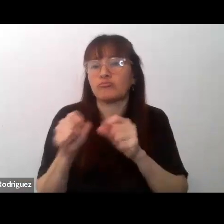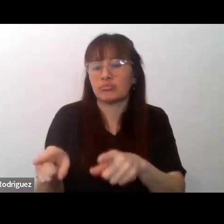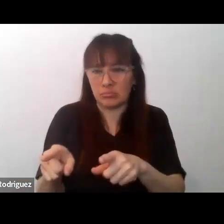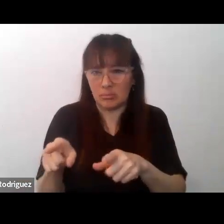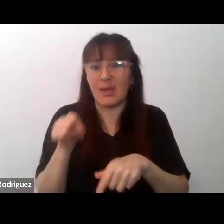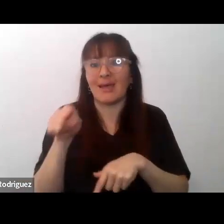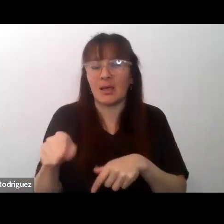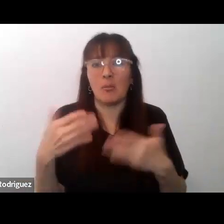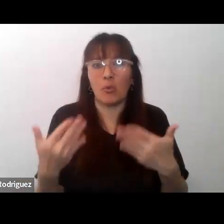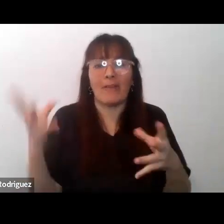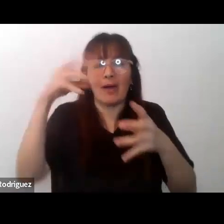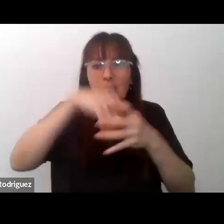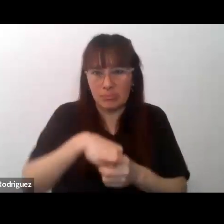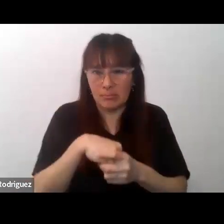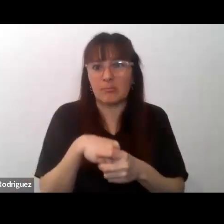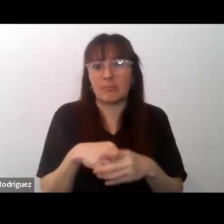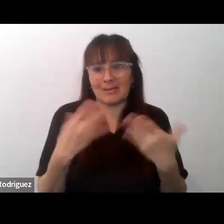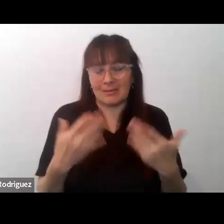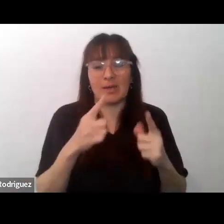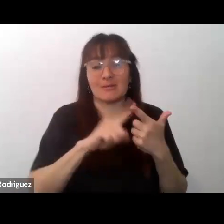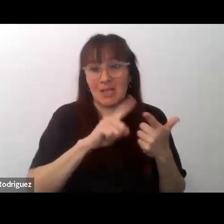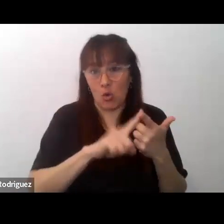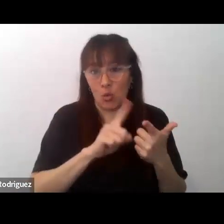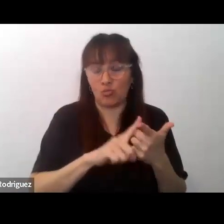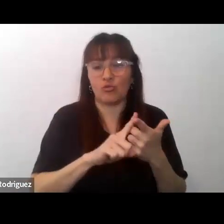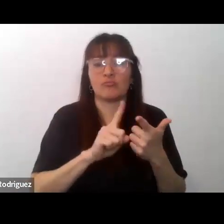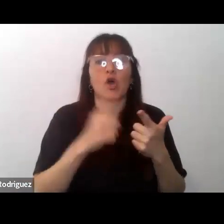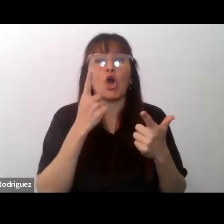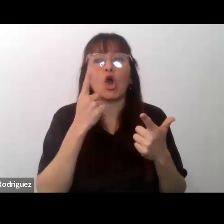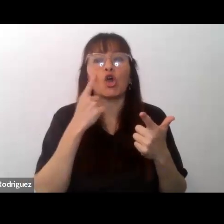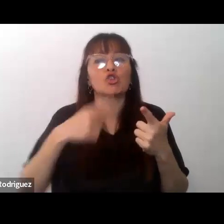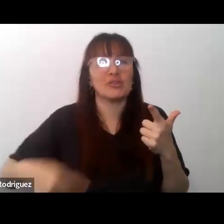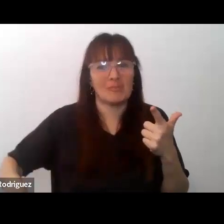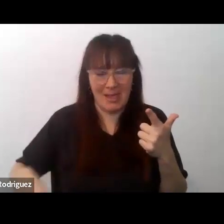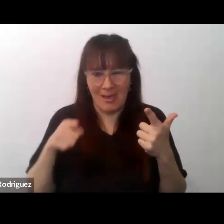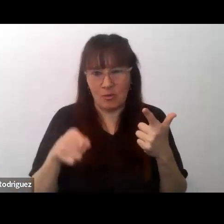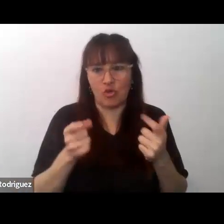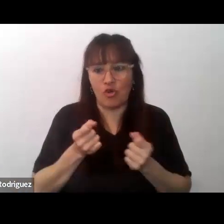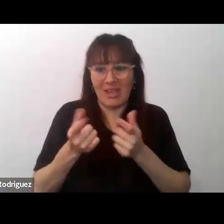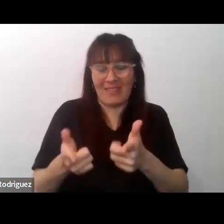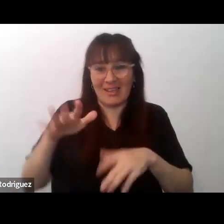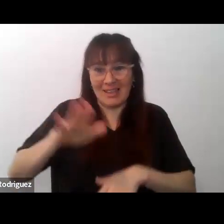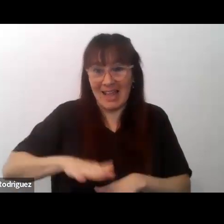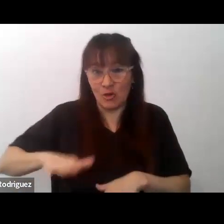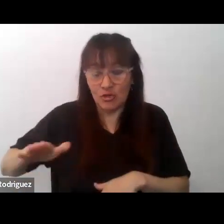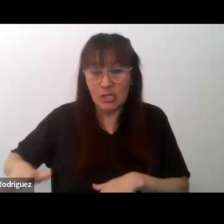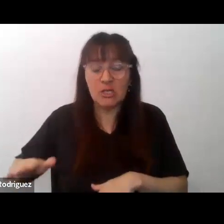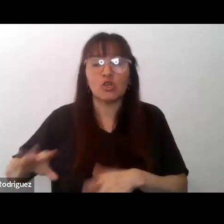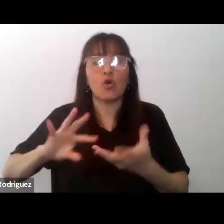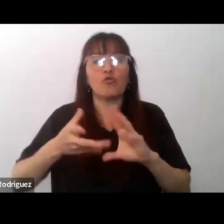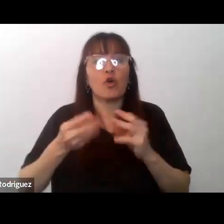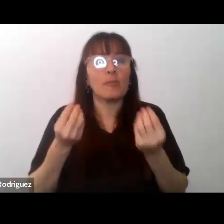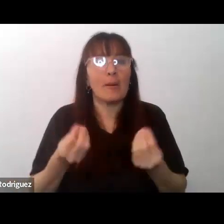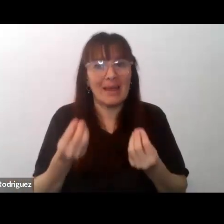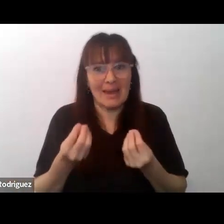integrarse a él en segundo lugar saberes que den al niño los medios para